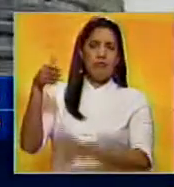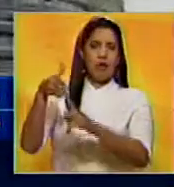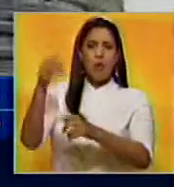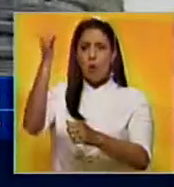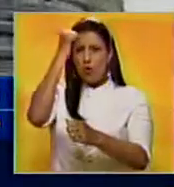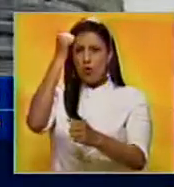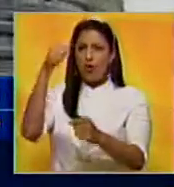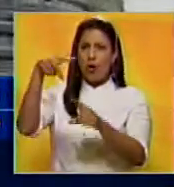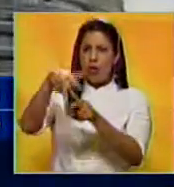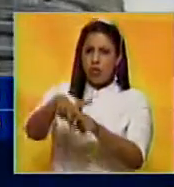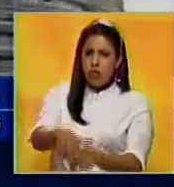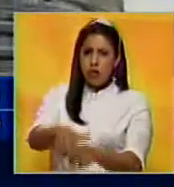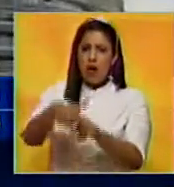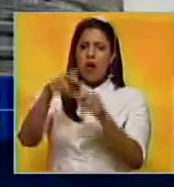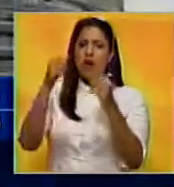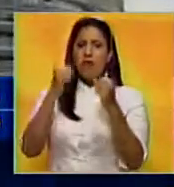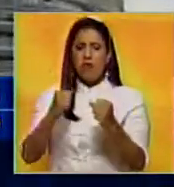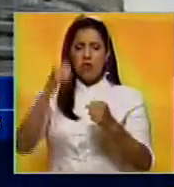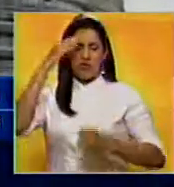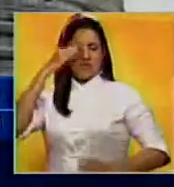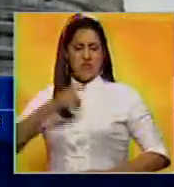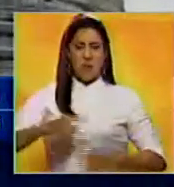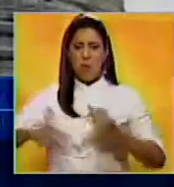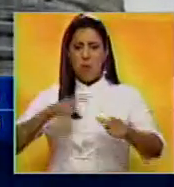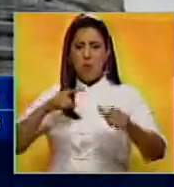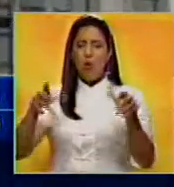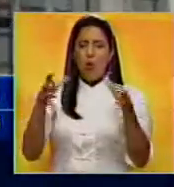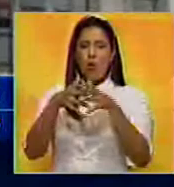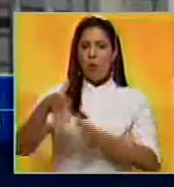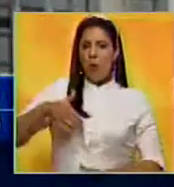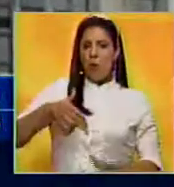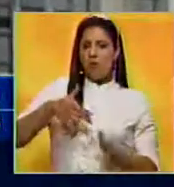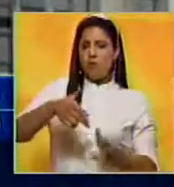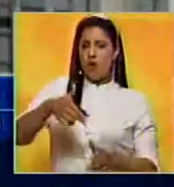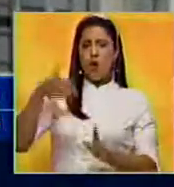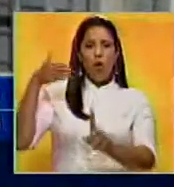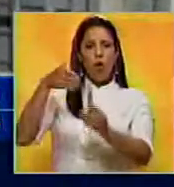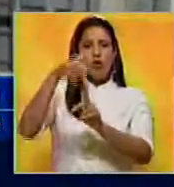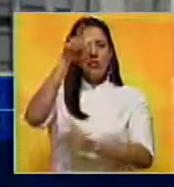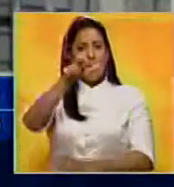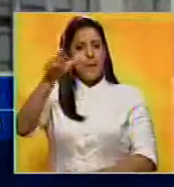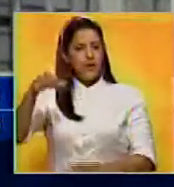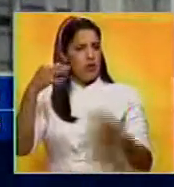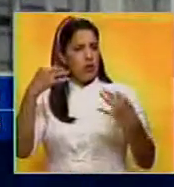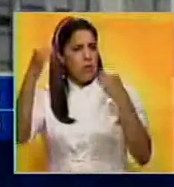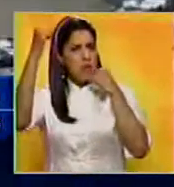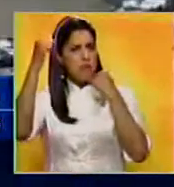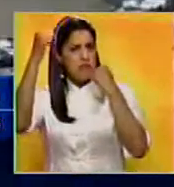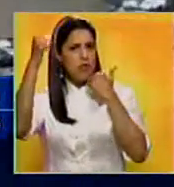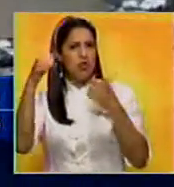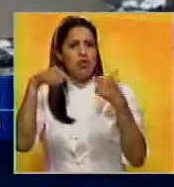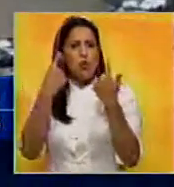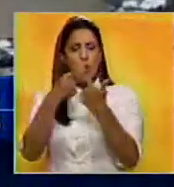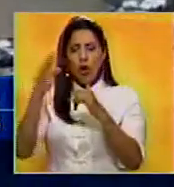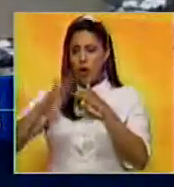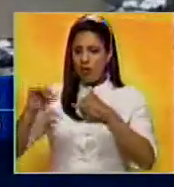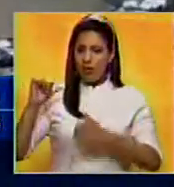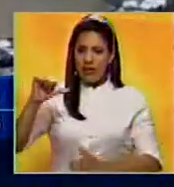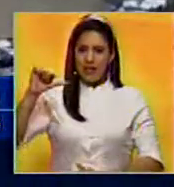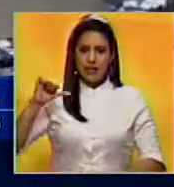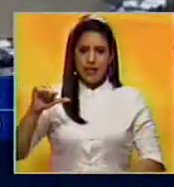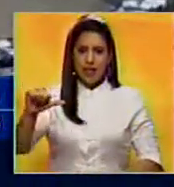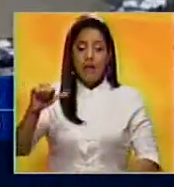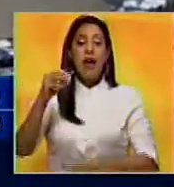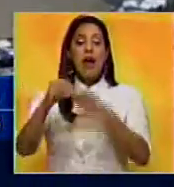como brutal represión ejercida por las fuerzas de seguridad y de grupos armados contra los manifestantes en las concentraciones de las últimas semanas